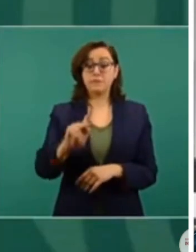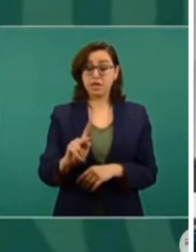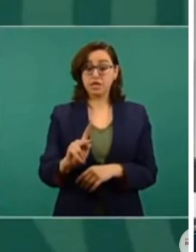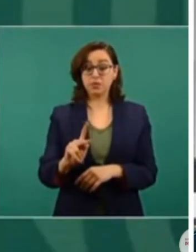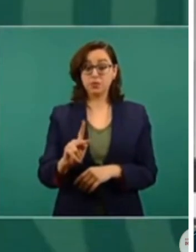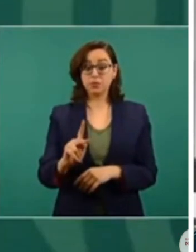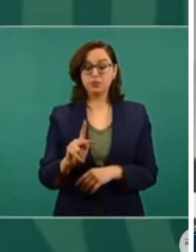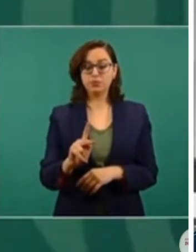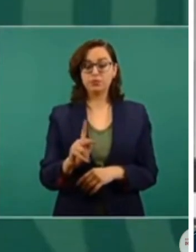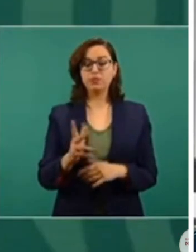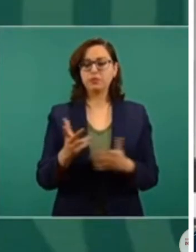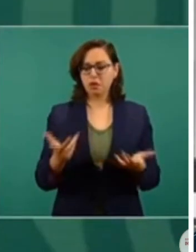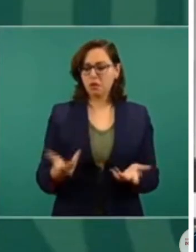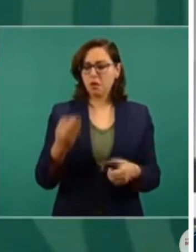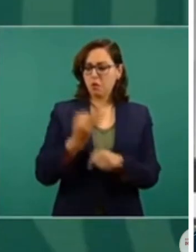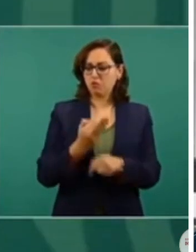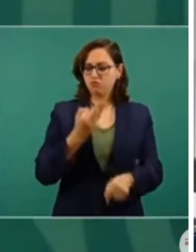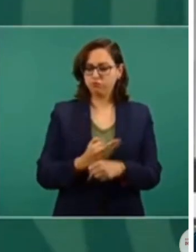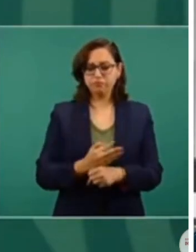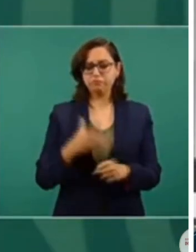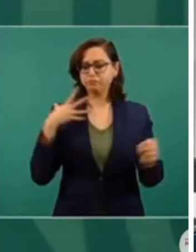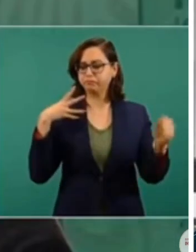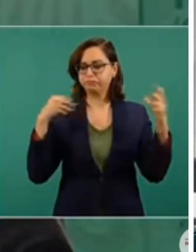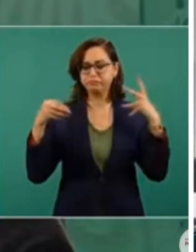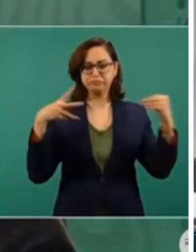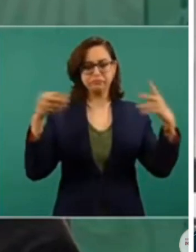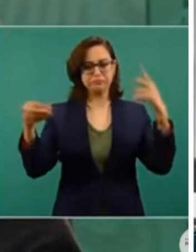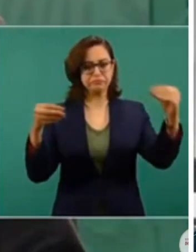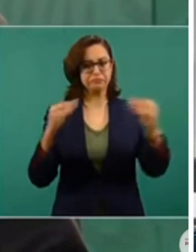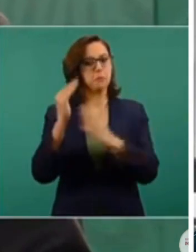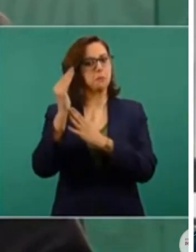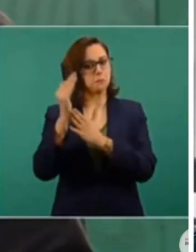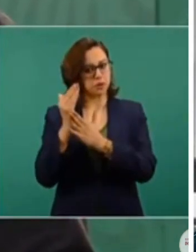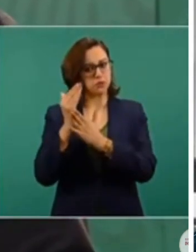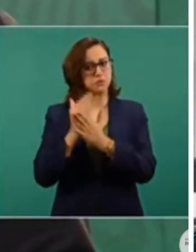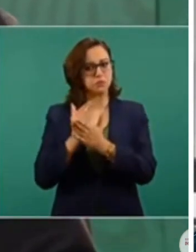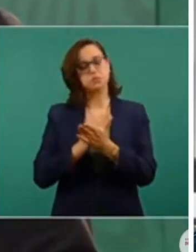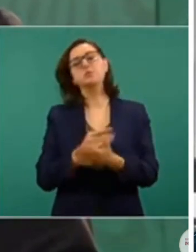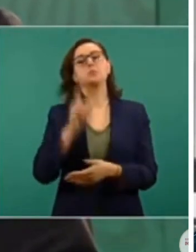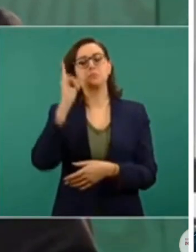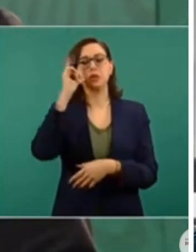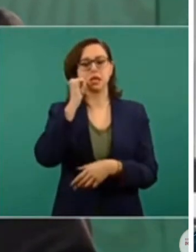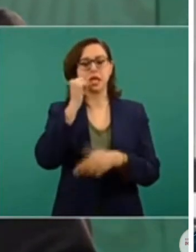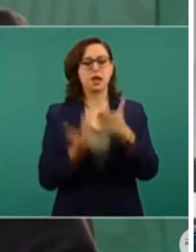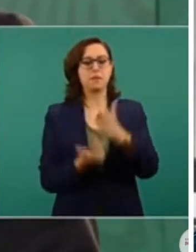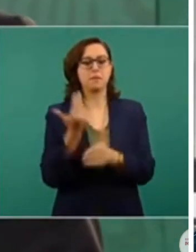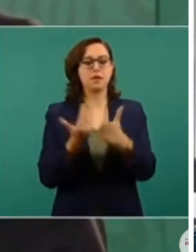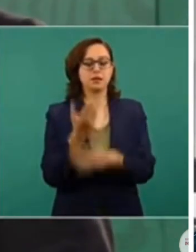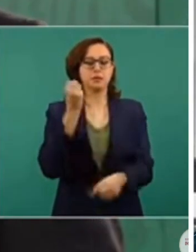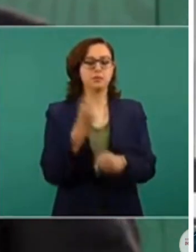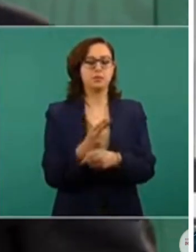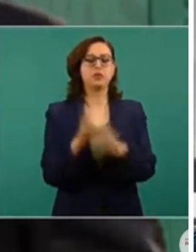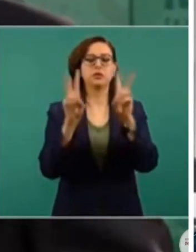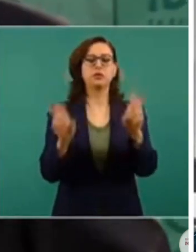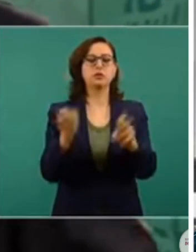porque mañana corresponde al pulso de la salud. sin embargo,